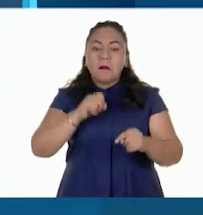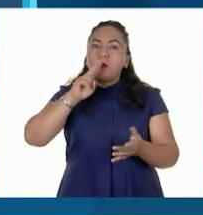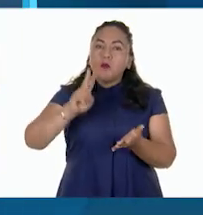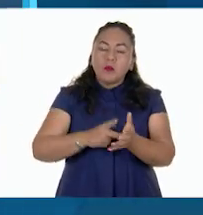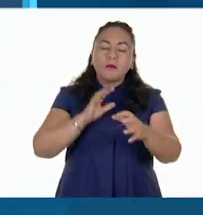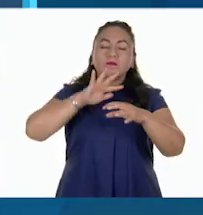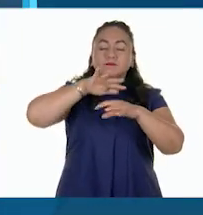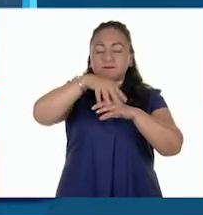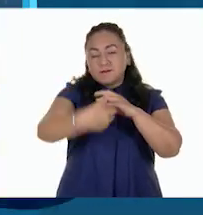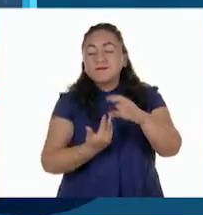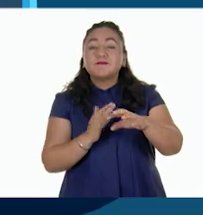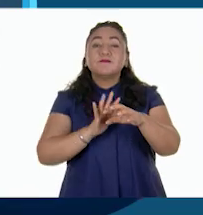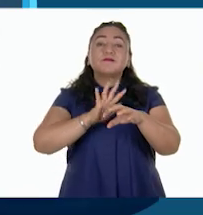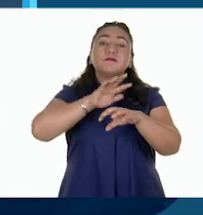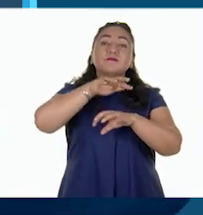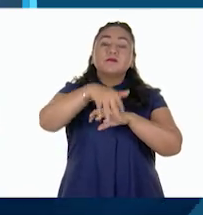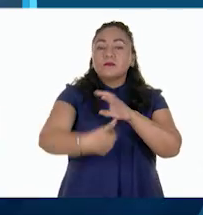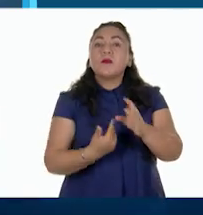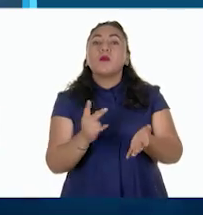mundo a lo largo de su vida.